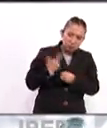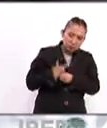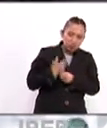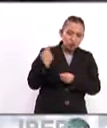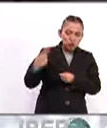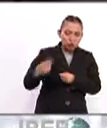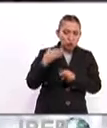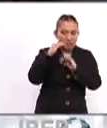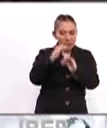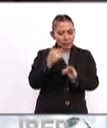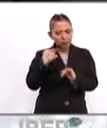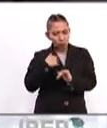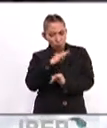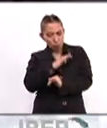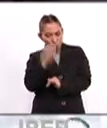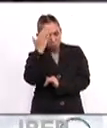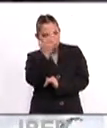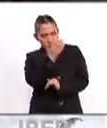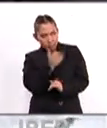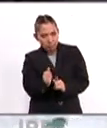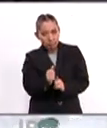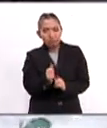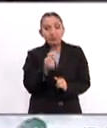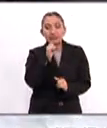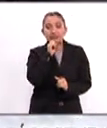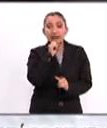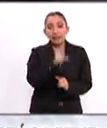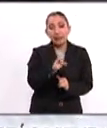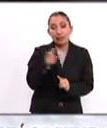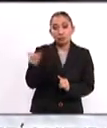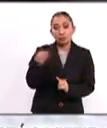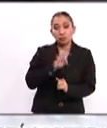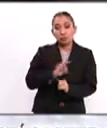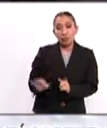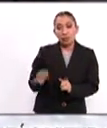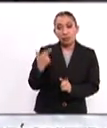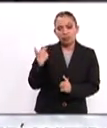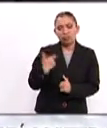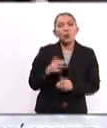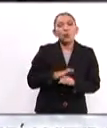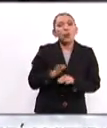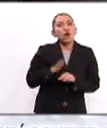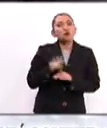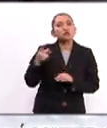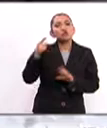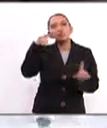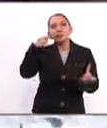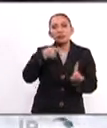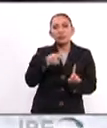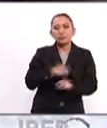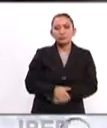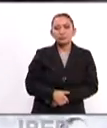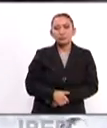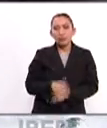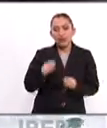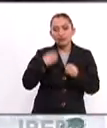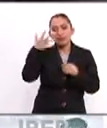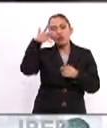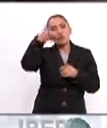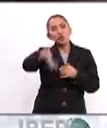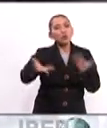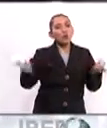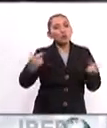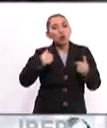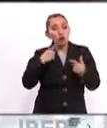sus límites, sus capacidades, y también que sean capaces de identificar cuáles son sus objetivos en la vida. Un